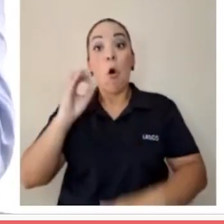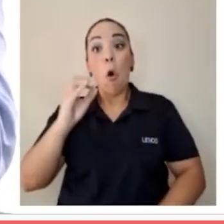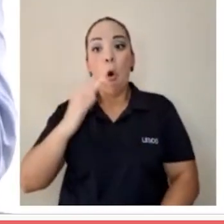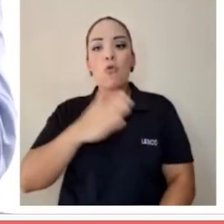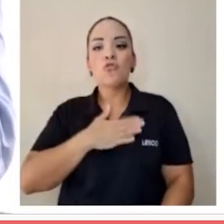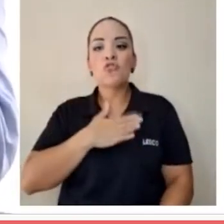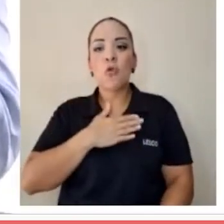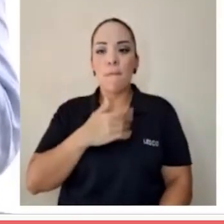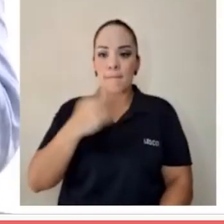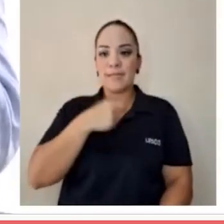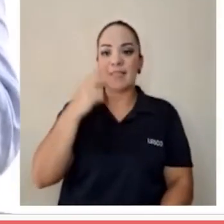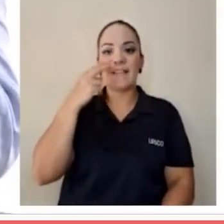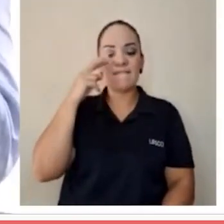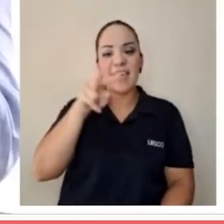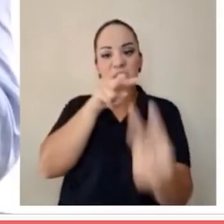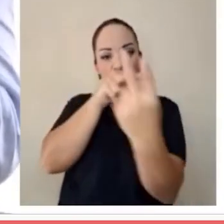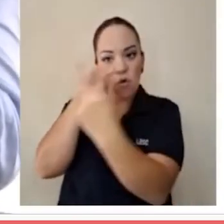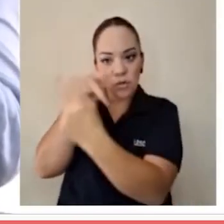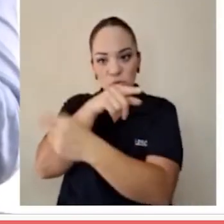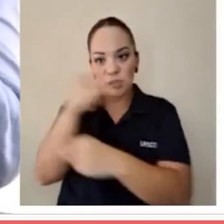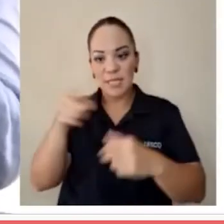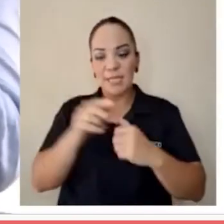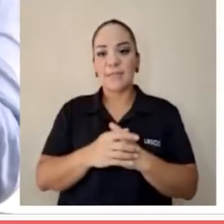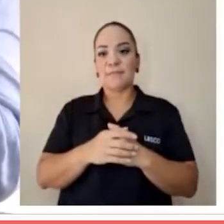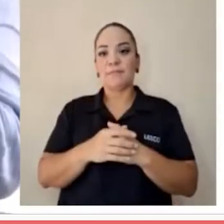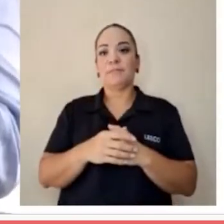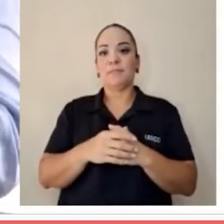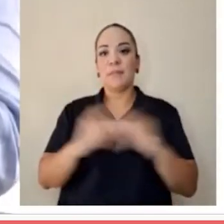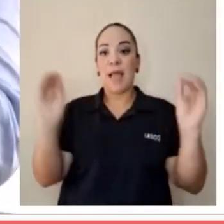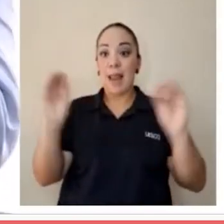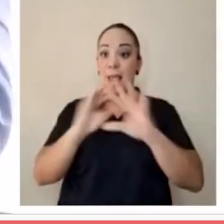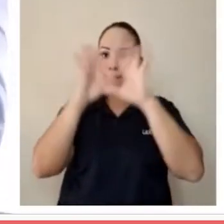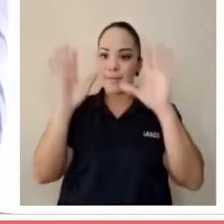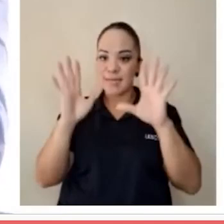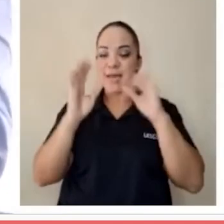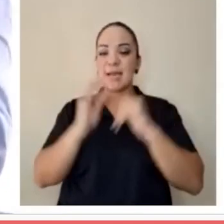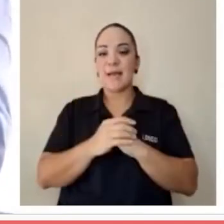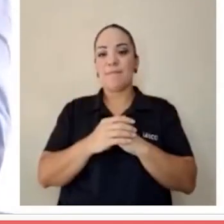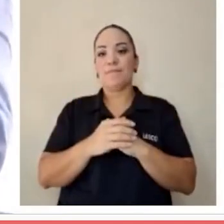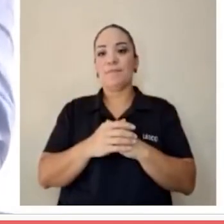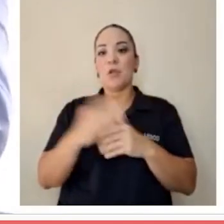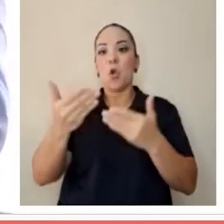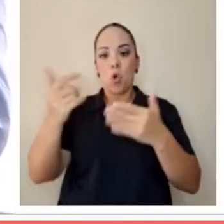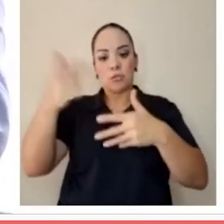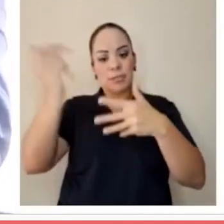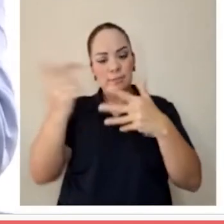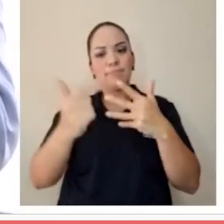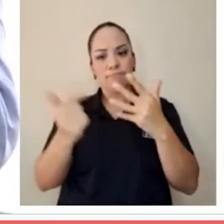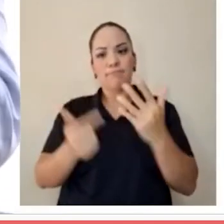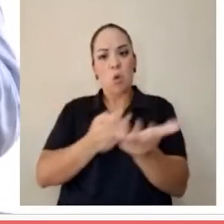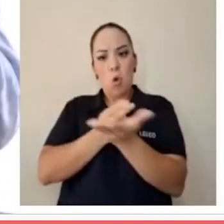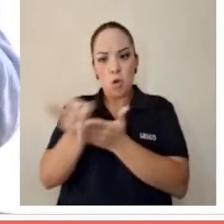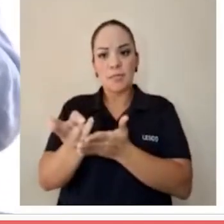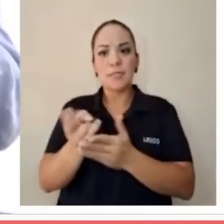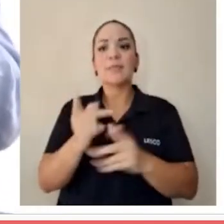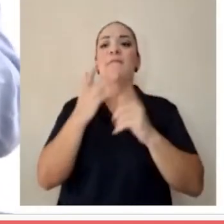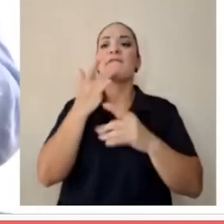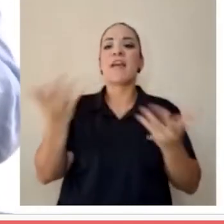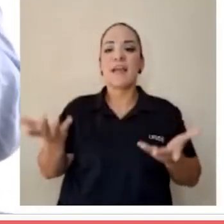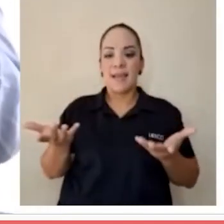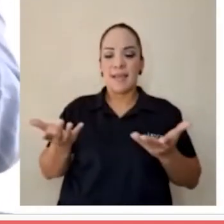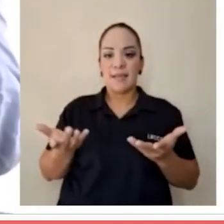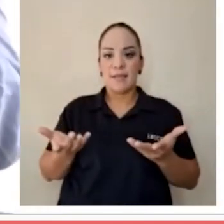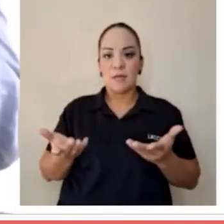los ojos en plena luz del día las cosas como son y como